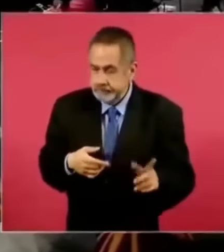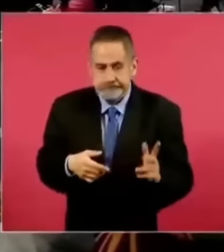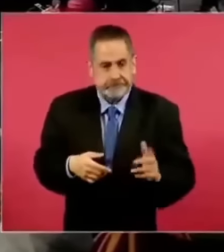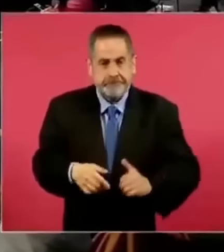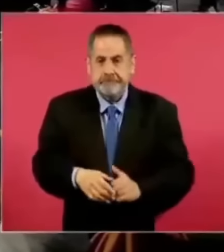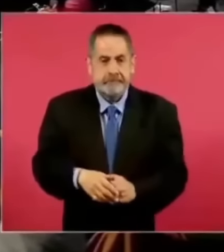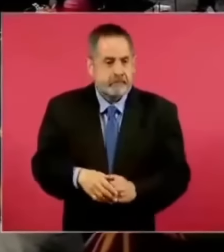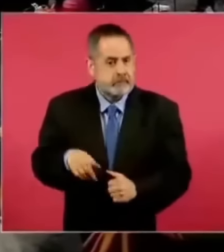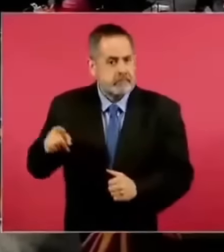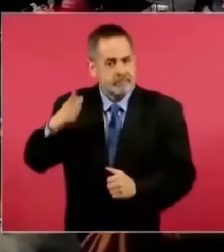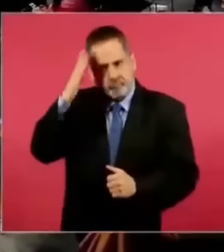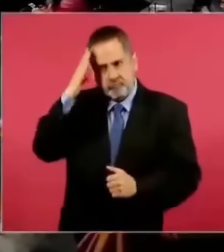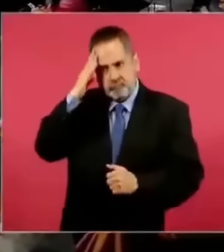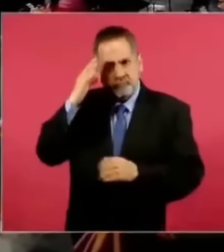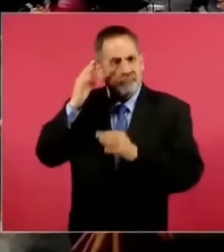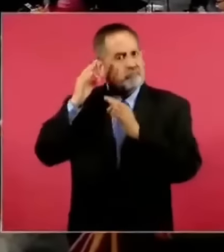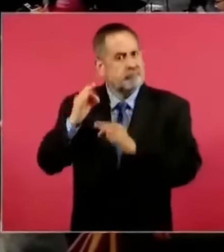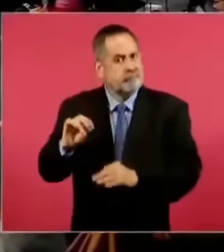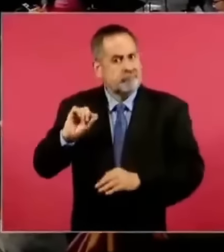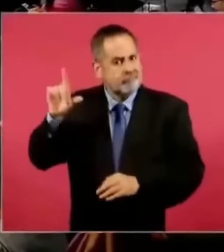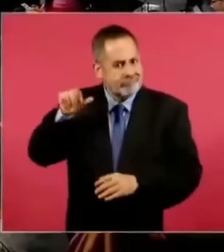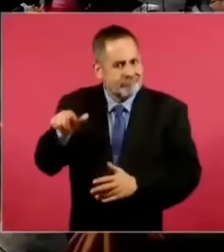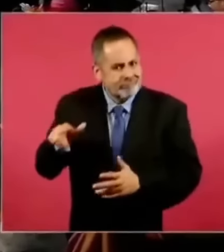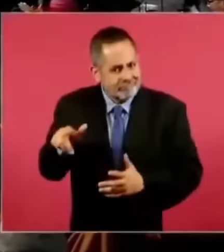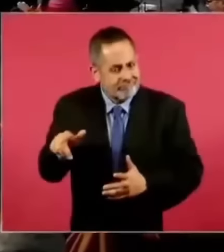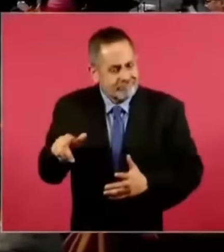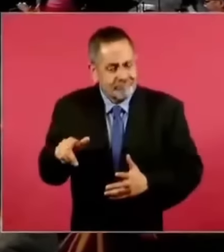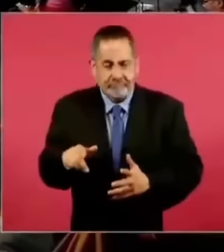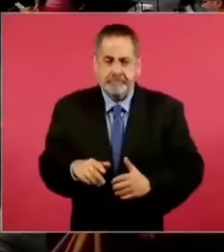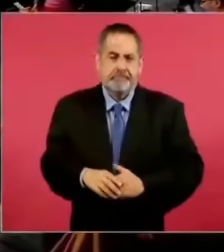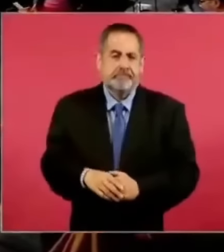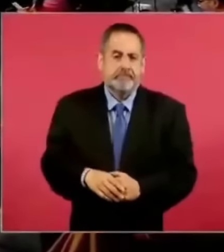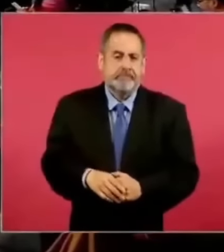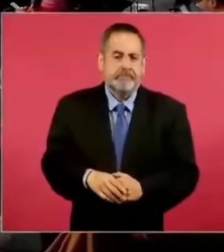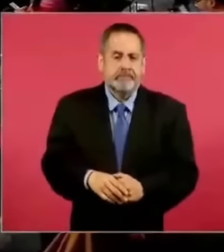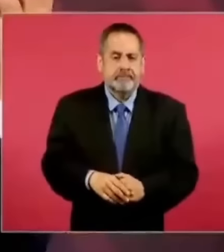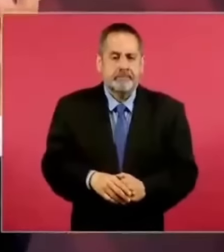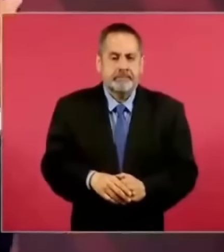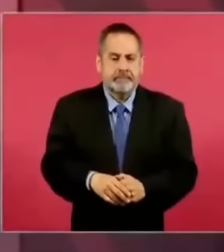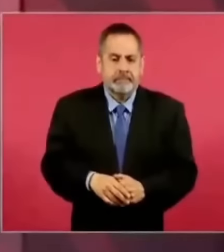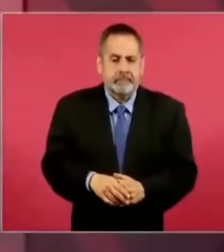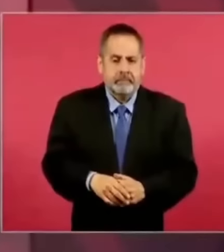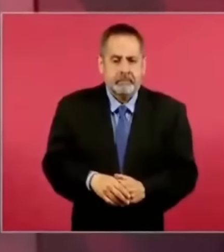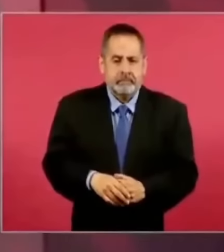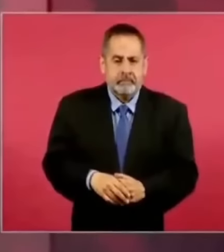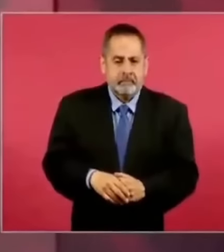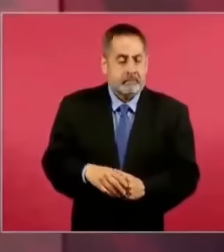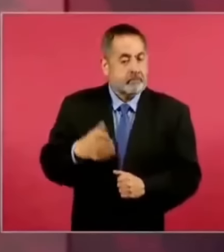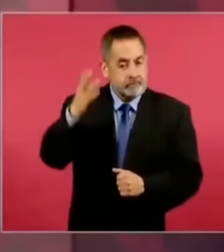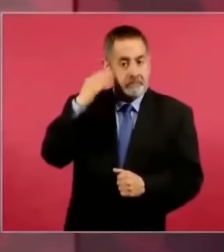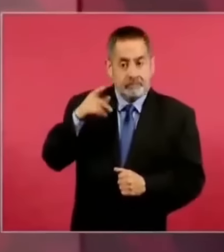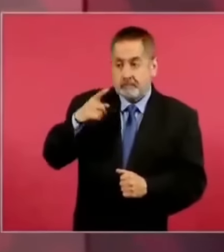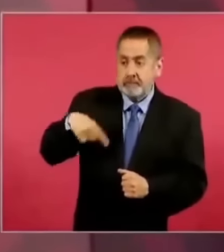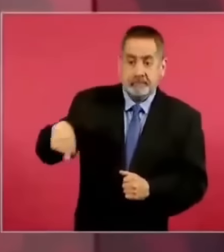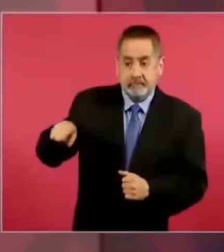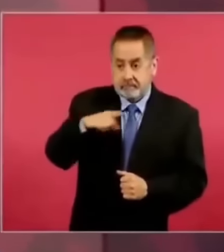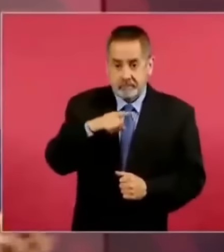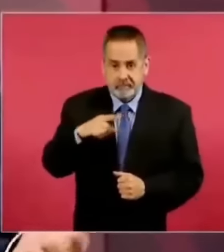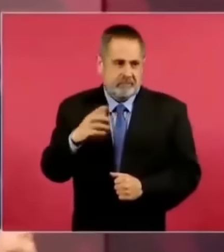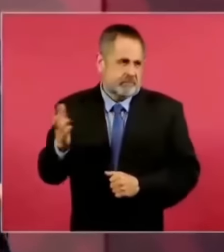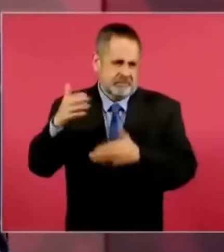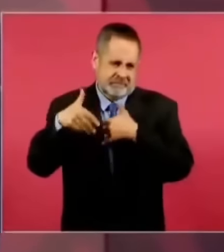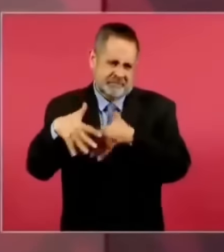para un dirigente, pues tomar el palacio era arriesgar a la gente, eran